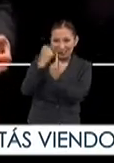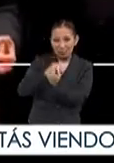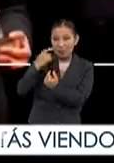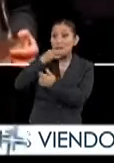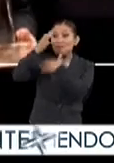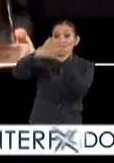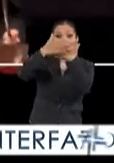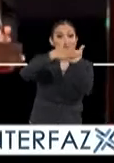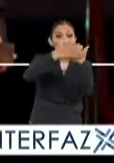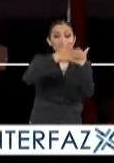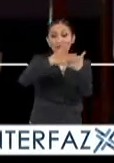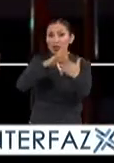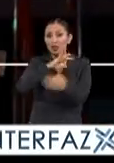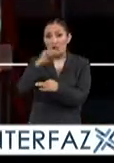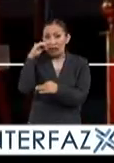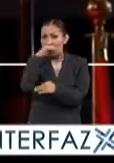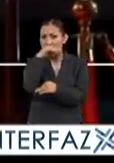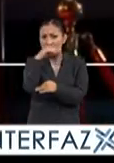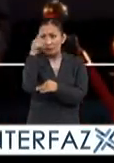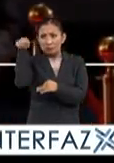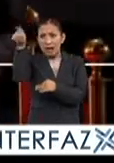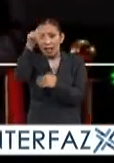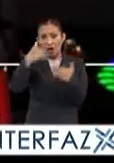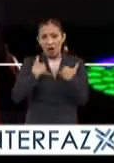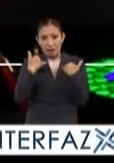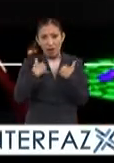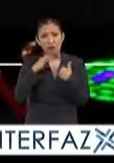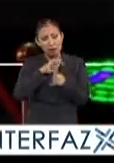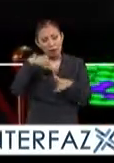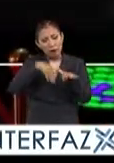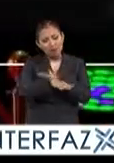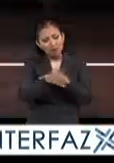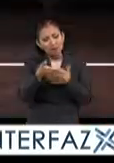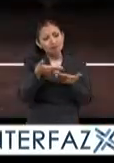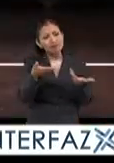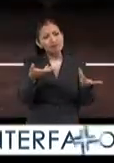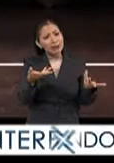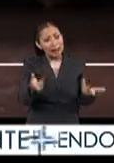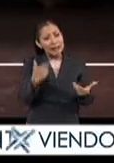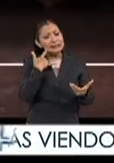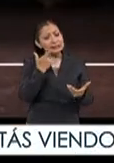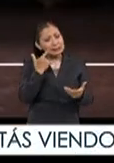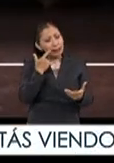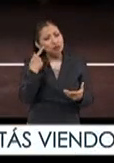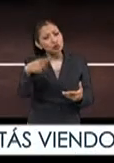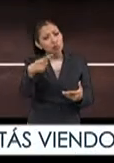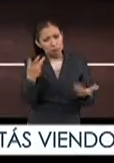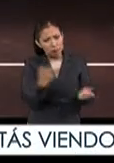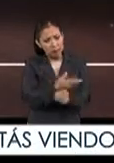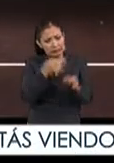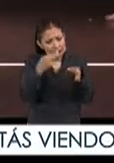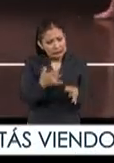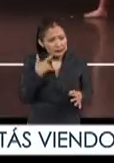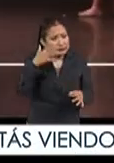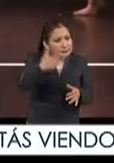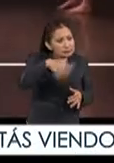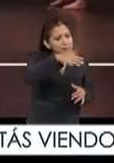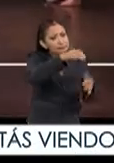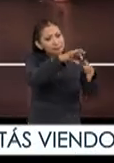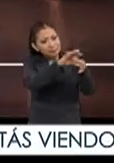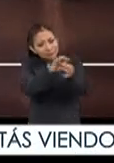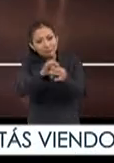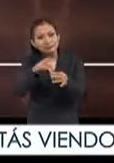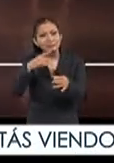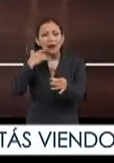convocatorias absolutamente gratuitas para que los jóvenes tengan acceso a ellos y luchar por que eso suceda buscar la unión de